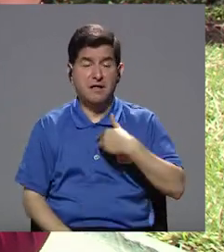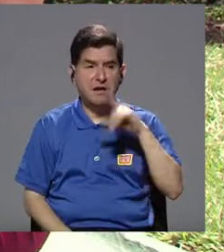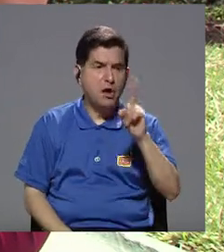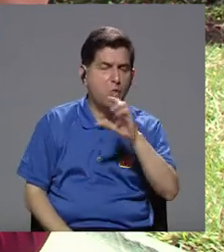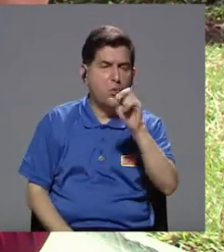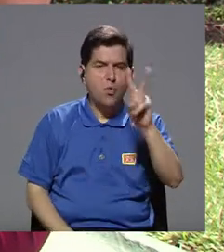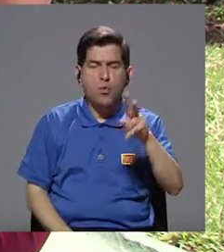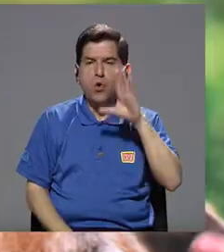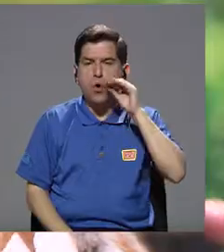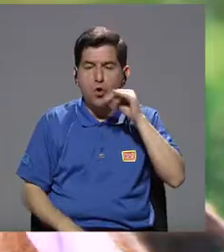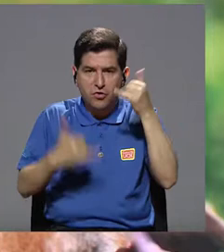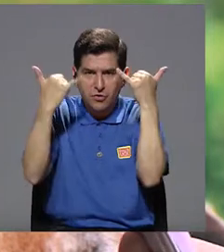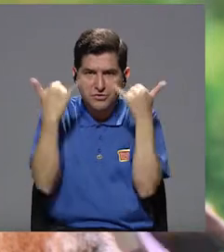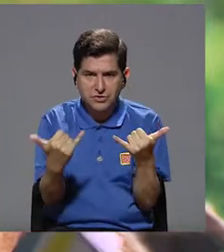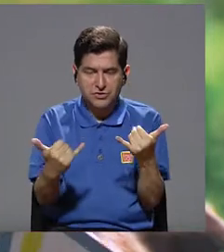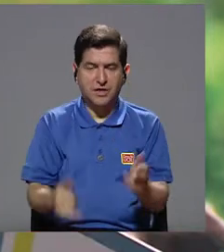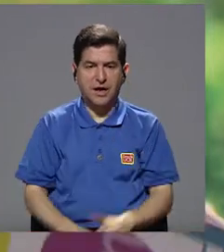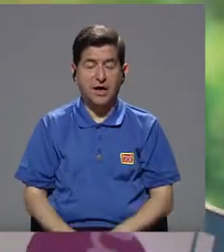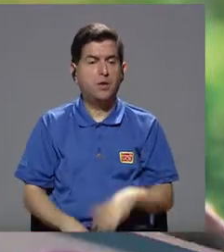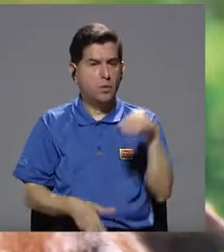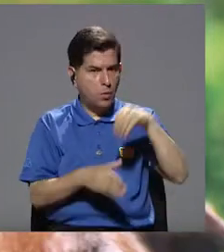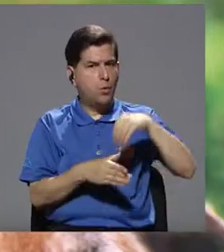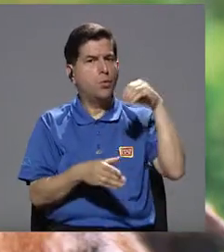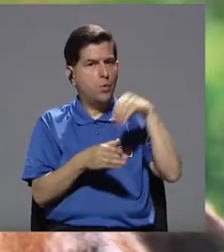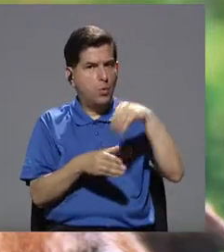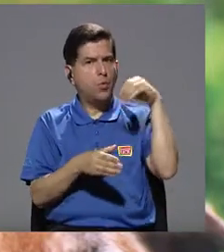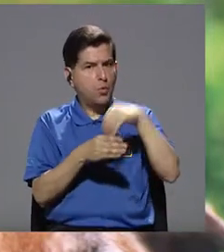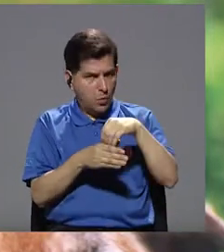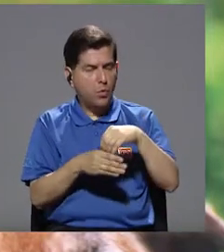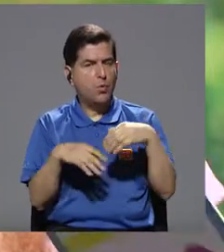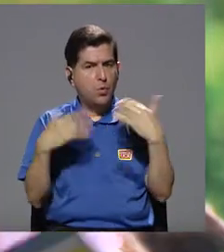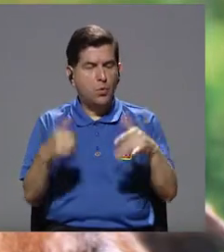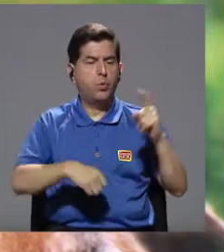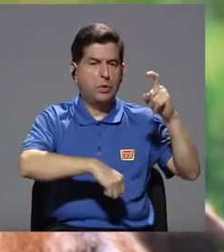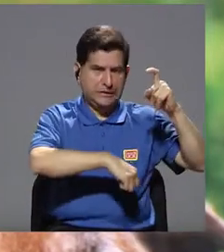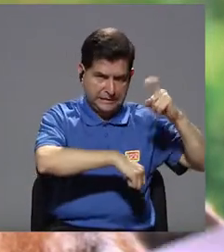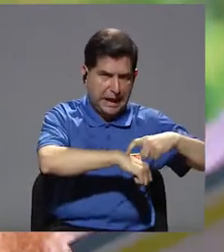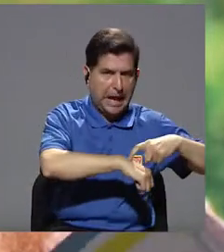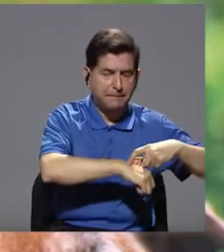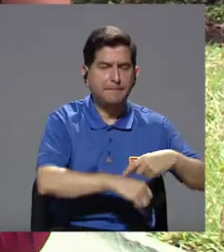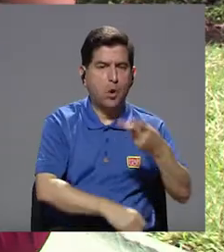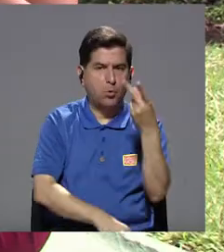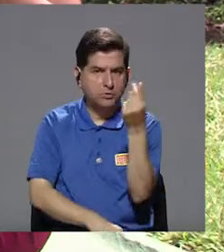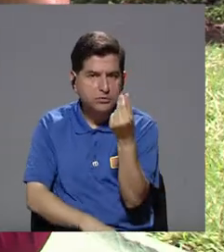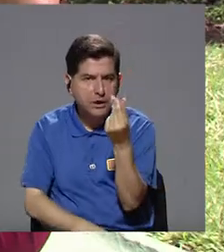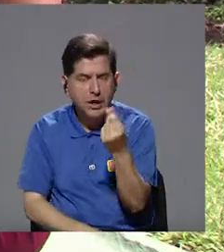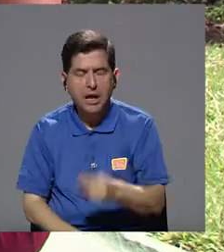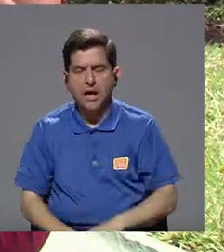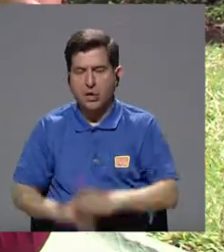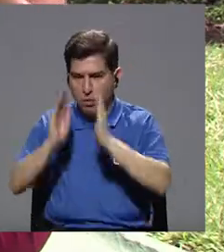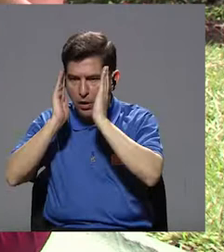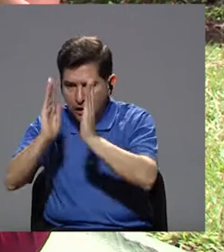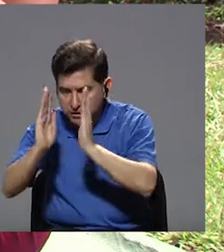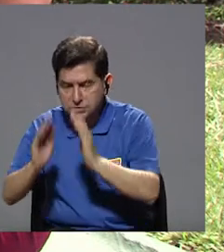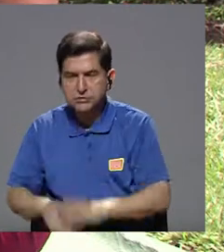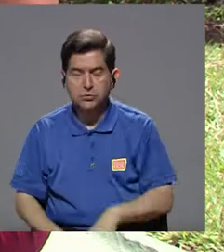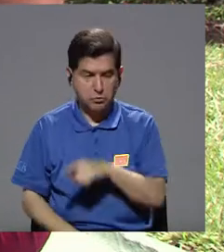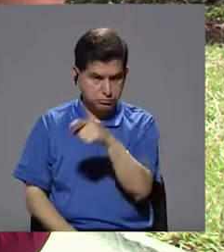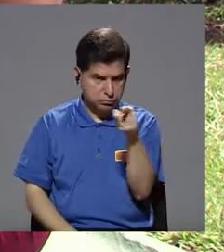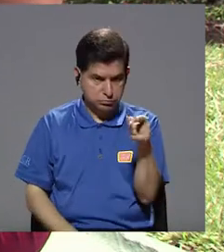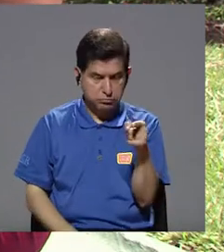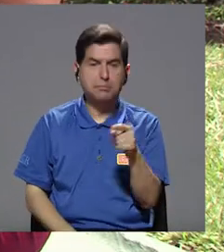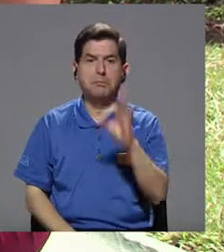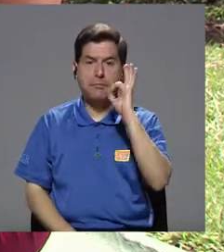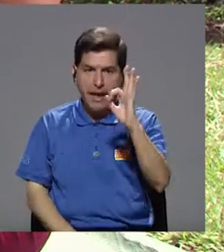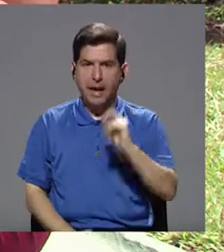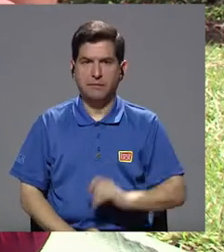tener uno o dos perros ya hay que como que invertir, digamos, en ese sentido, tiempo, recursos, los cuidados y todo para tenerlos